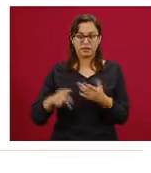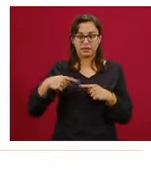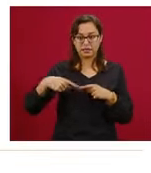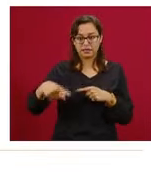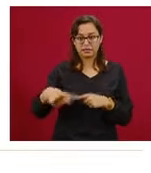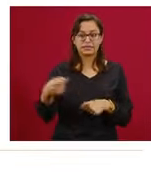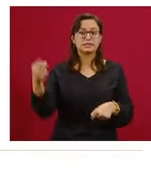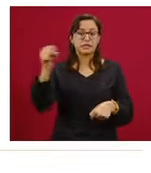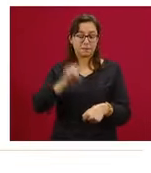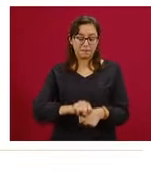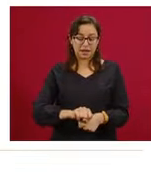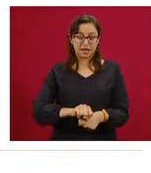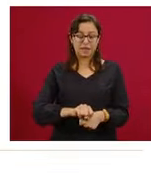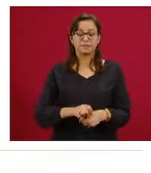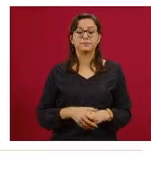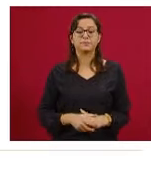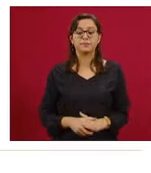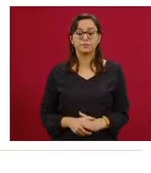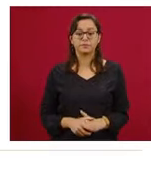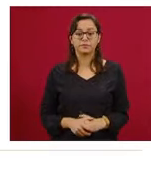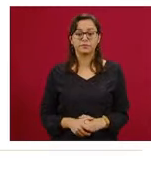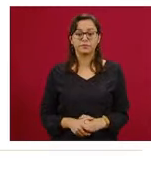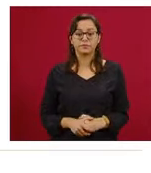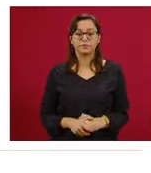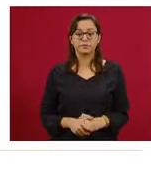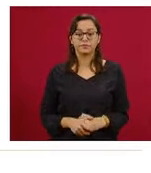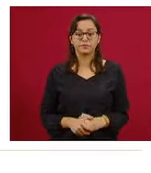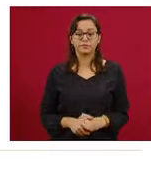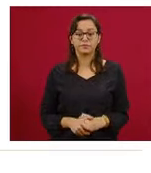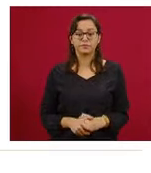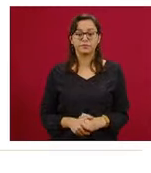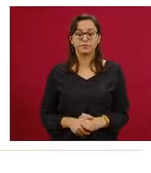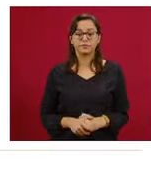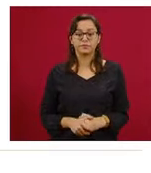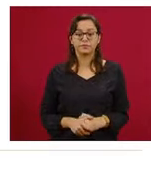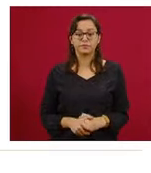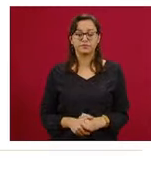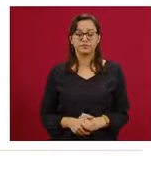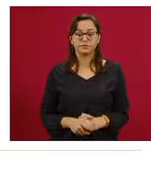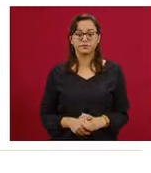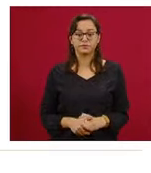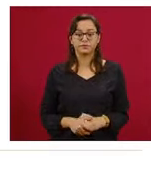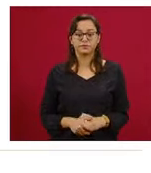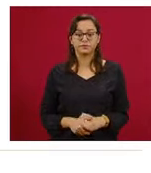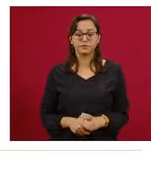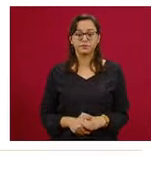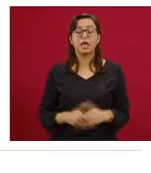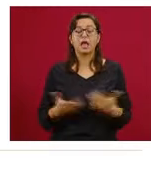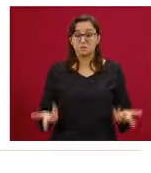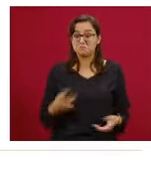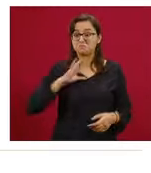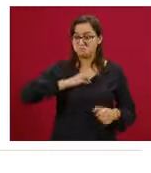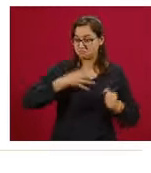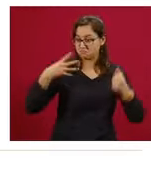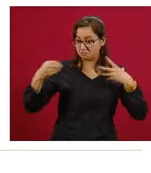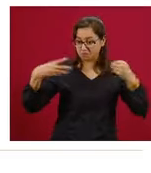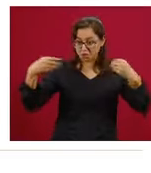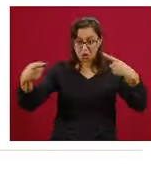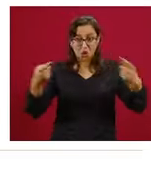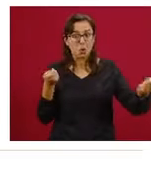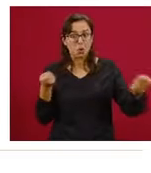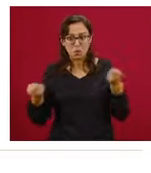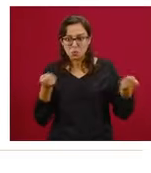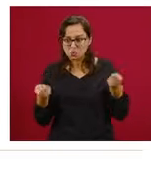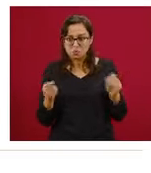es el primer estado que pasó a amarillo y ha mantenido un esquema de control epidémico muy bueno que llevó que desde la